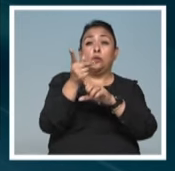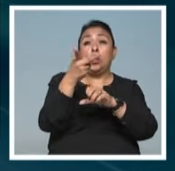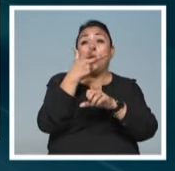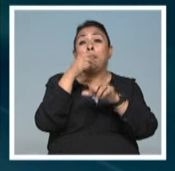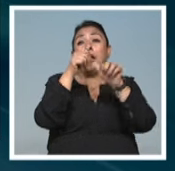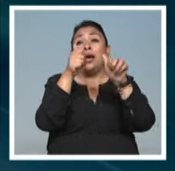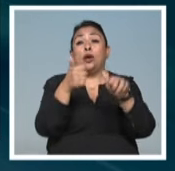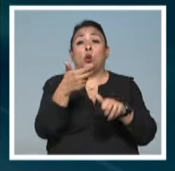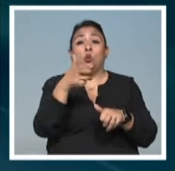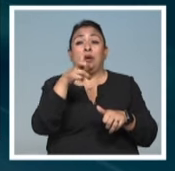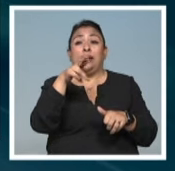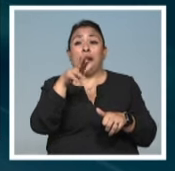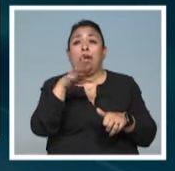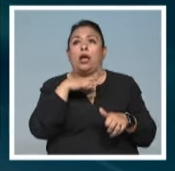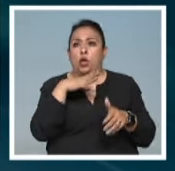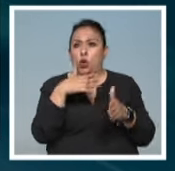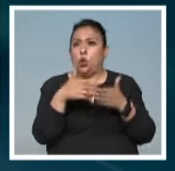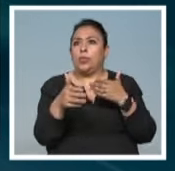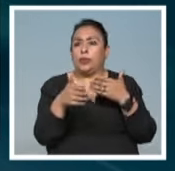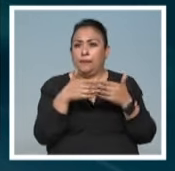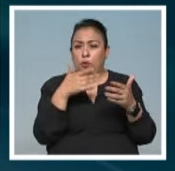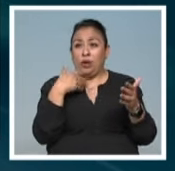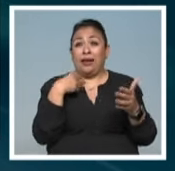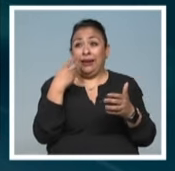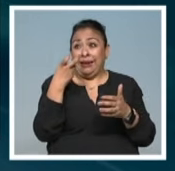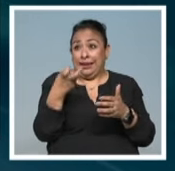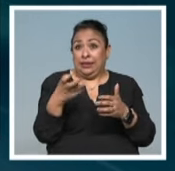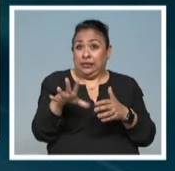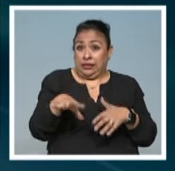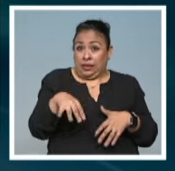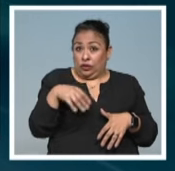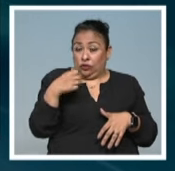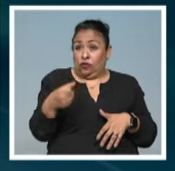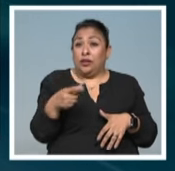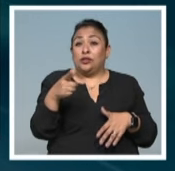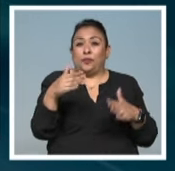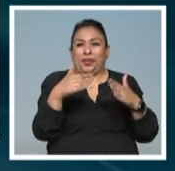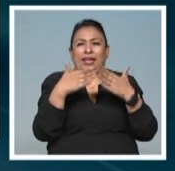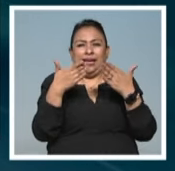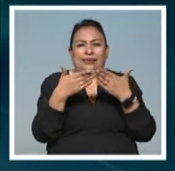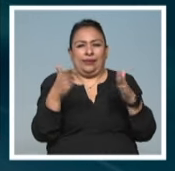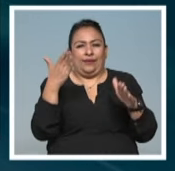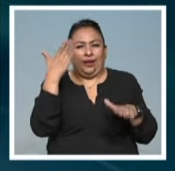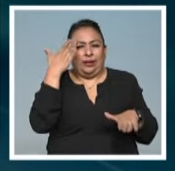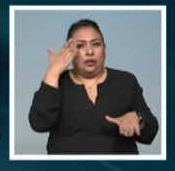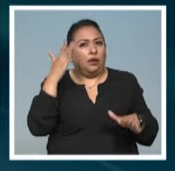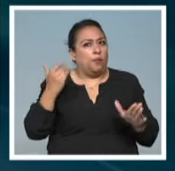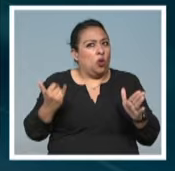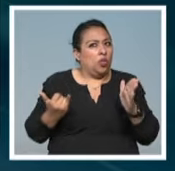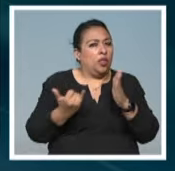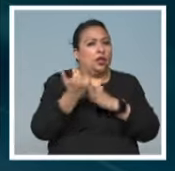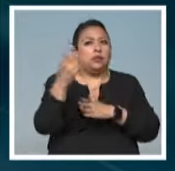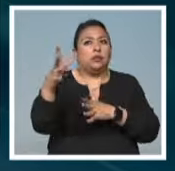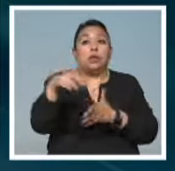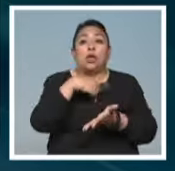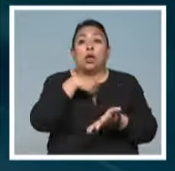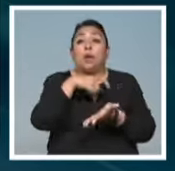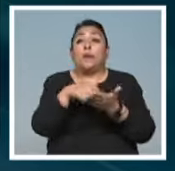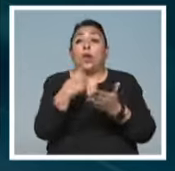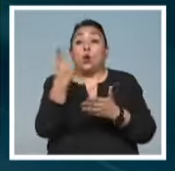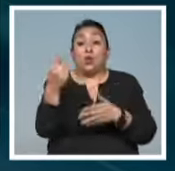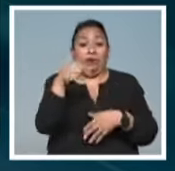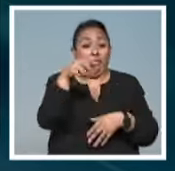artista wixárika contemporáneo. A raíz de este esfuerzo, la Casa Abierta al Tiempo decidió adquirir una de las obras